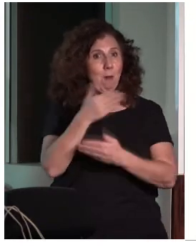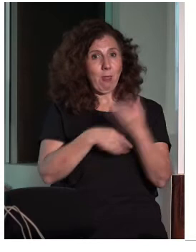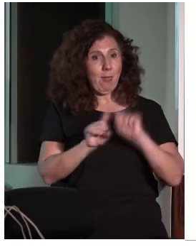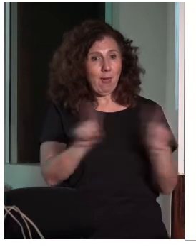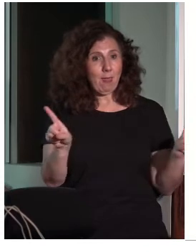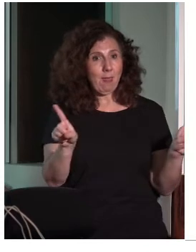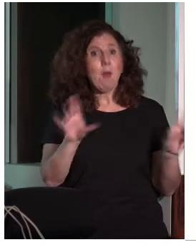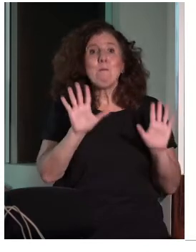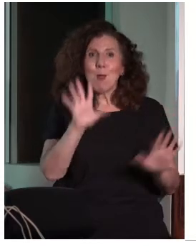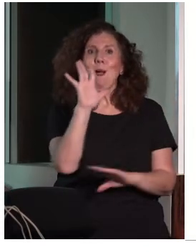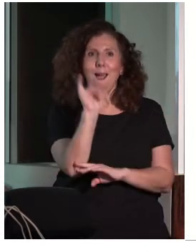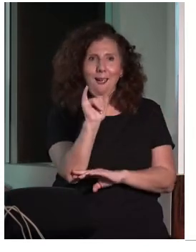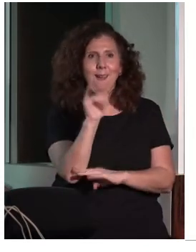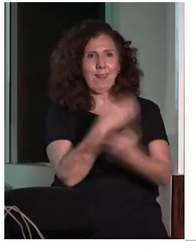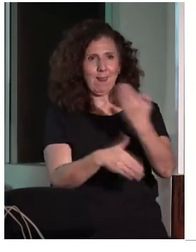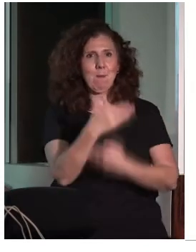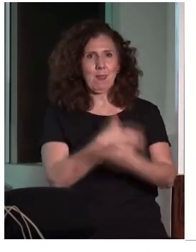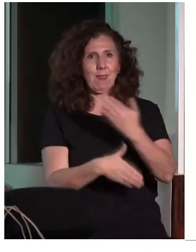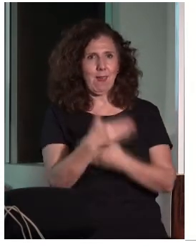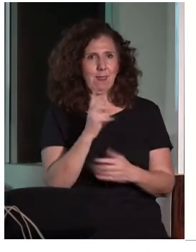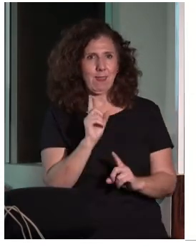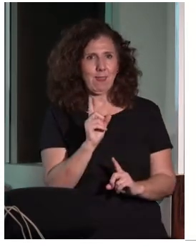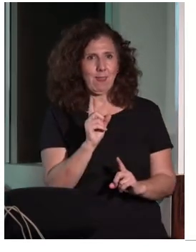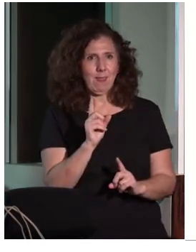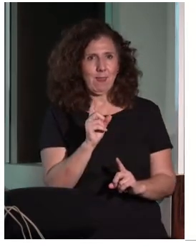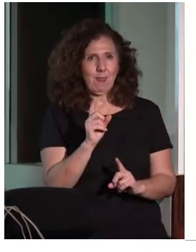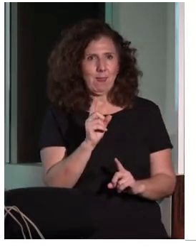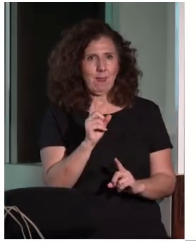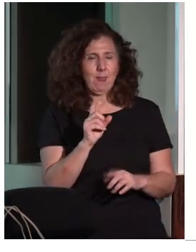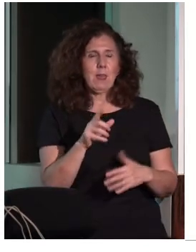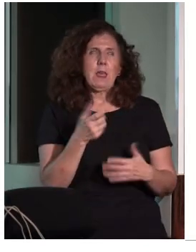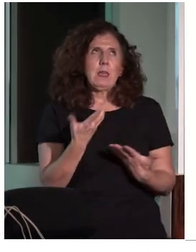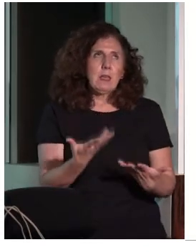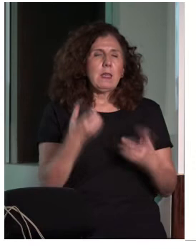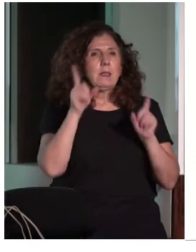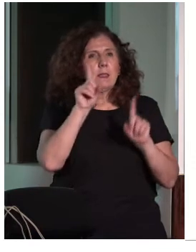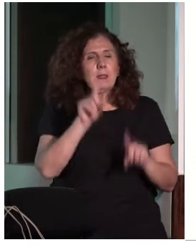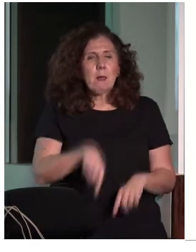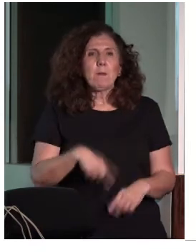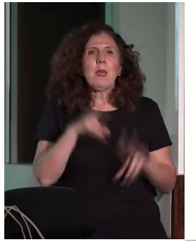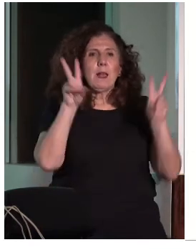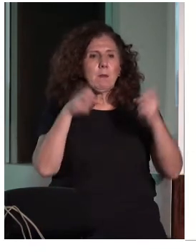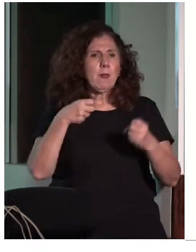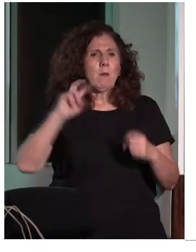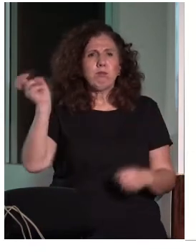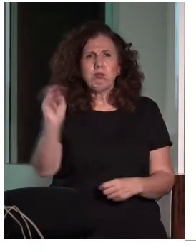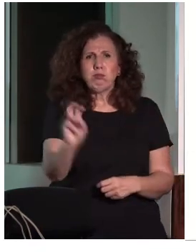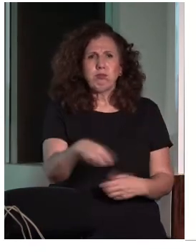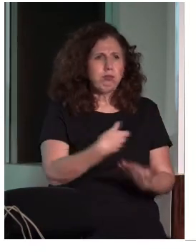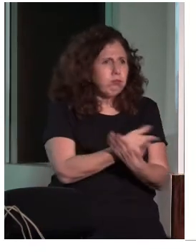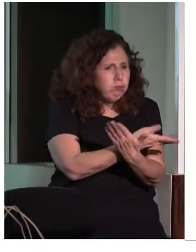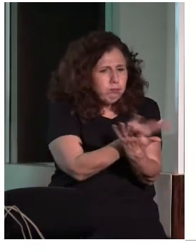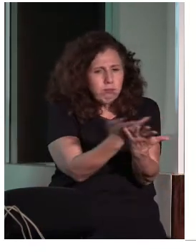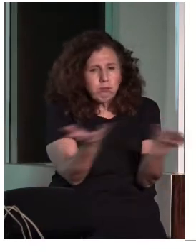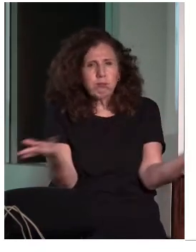pero la tiene y es importante. Y en cuanto a la heterogeneidad, pues, nada, pues, queremos hacerles ver lo que... Pues,